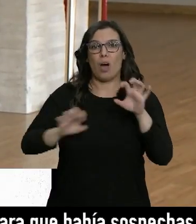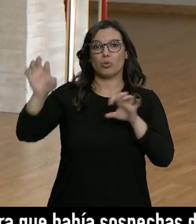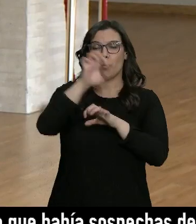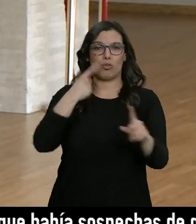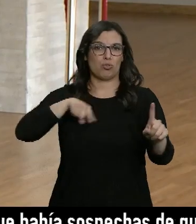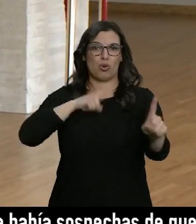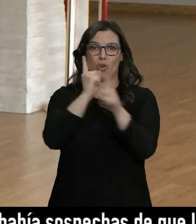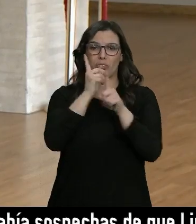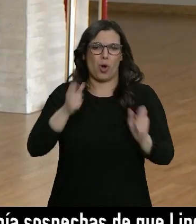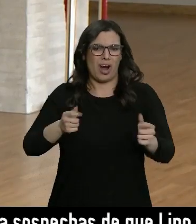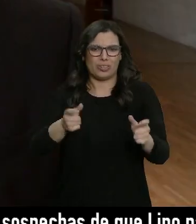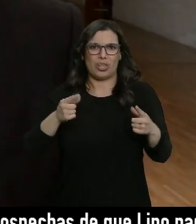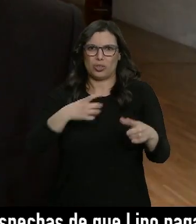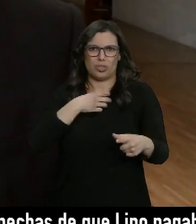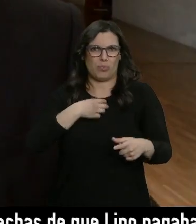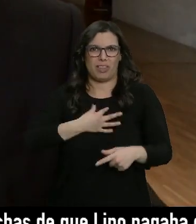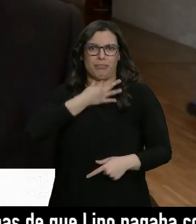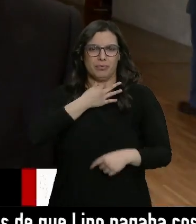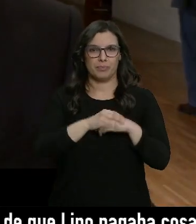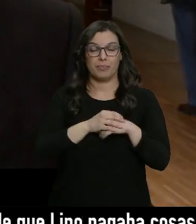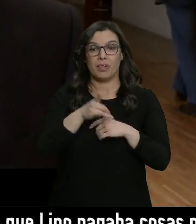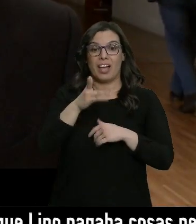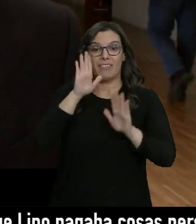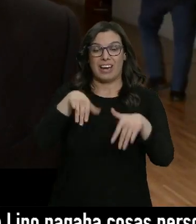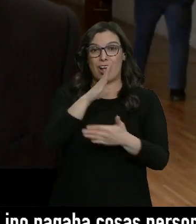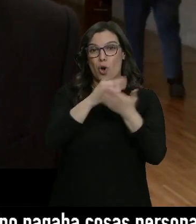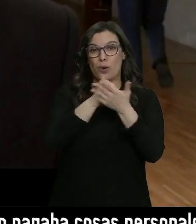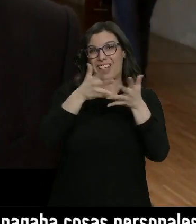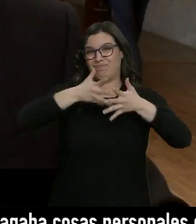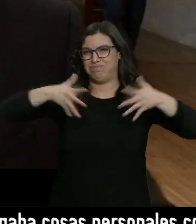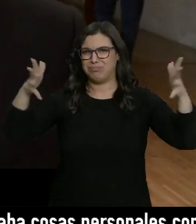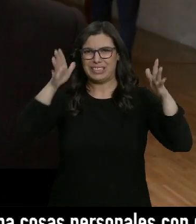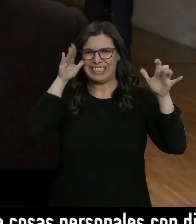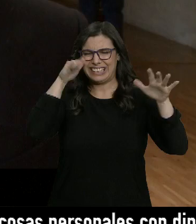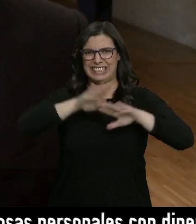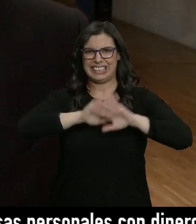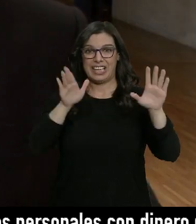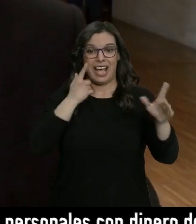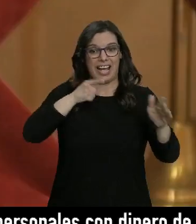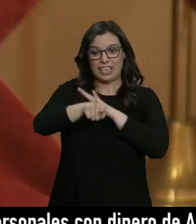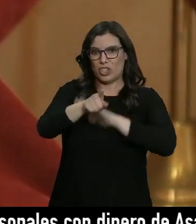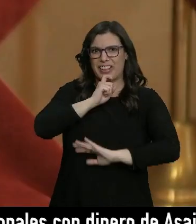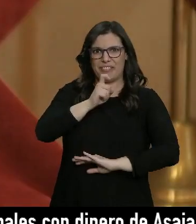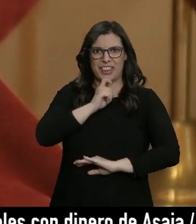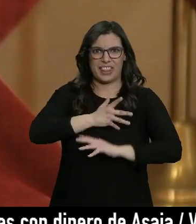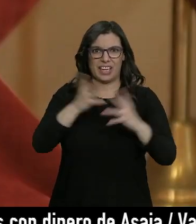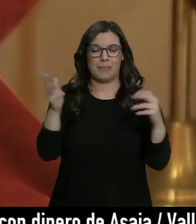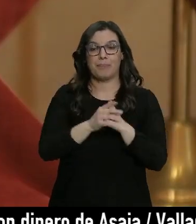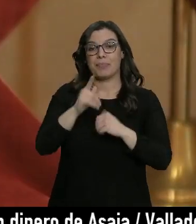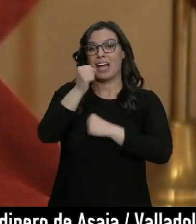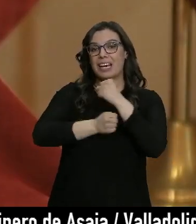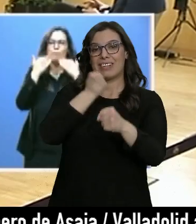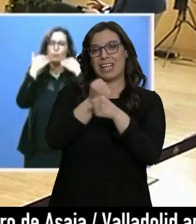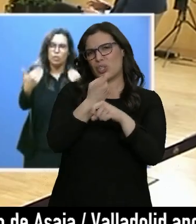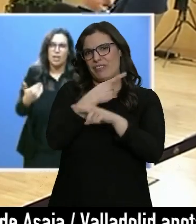un gasto que ahora mismo es inabarcable. Ha construido un monstruo de comunidad autónoma difícil de gestionar. Un aniversario muy